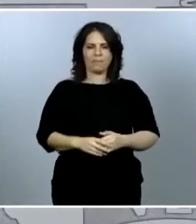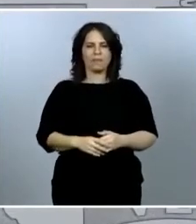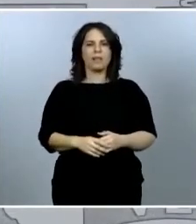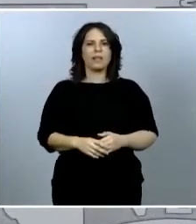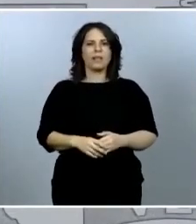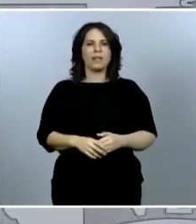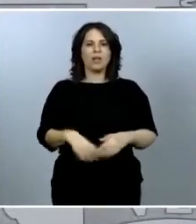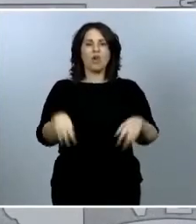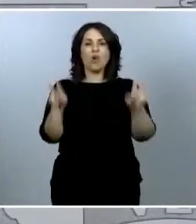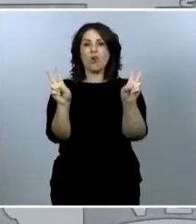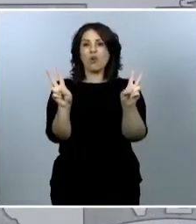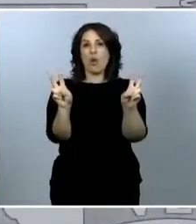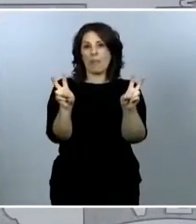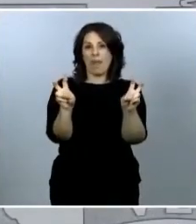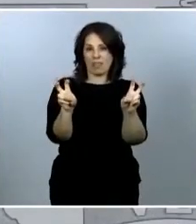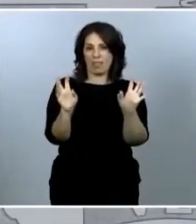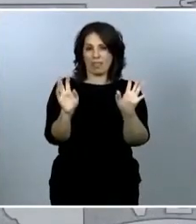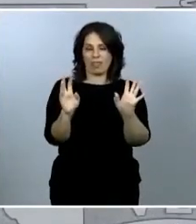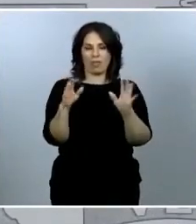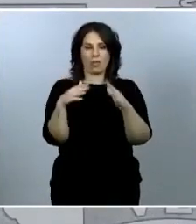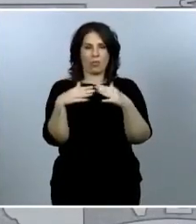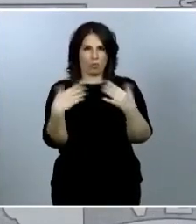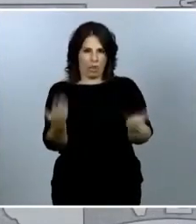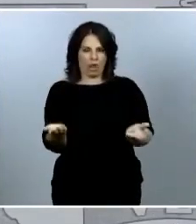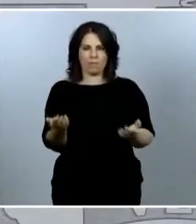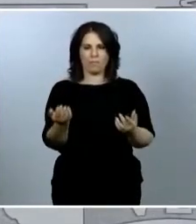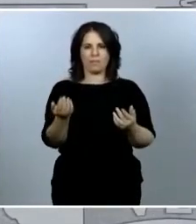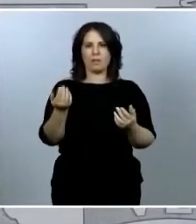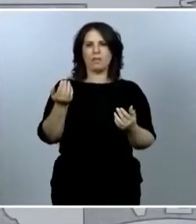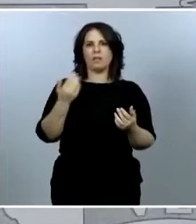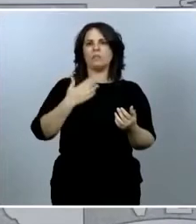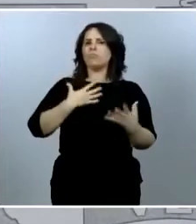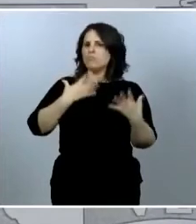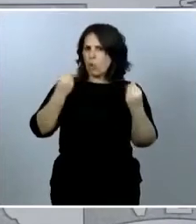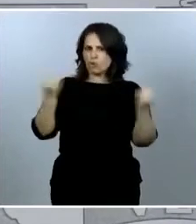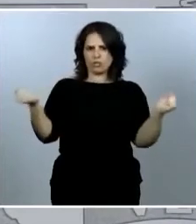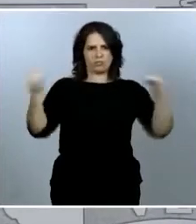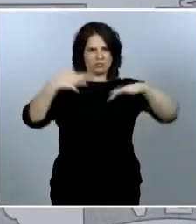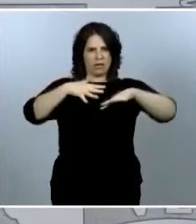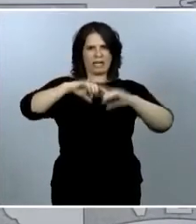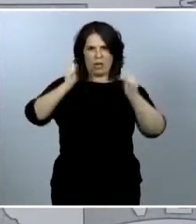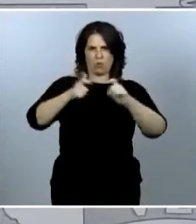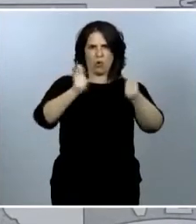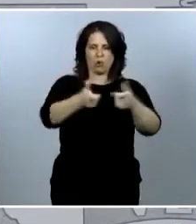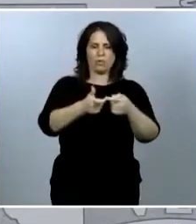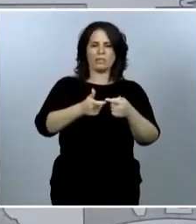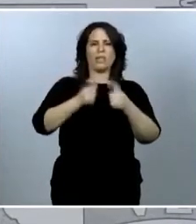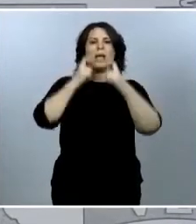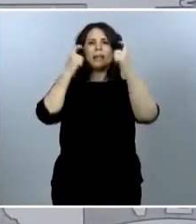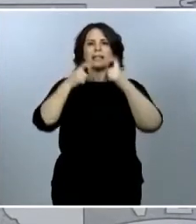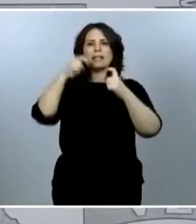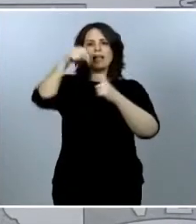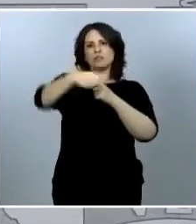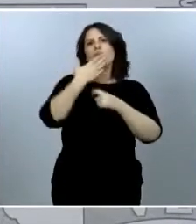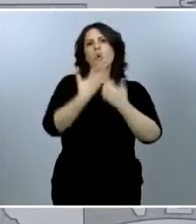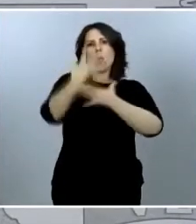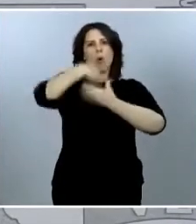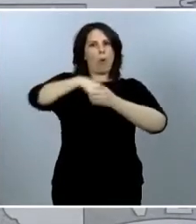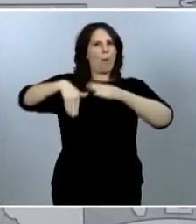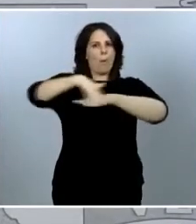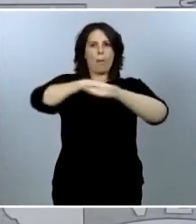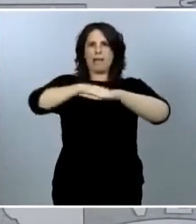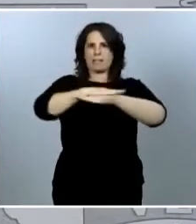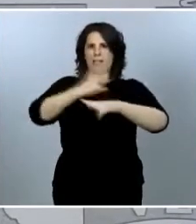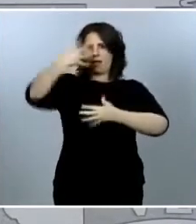frecuencia y también el convertir en estructural este tipo de celebraciones, de conferencias de presidentes en un estado compuesto como el